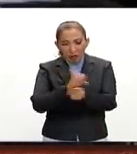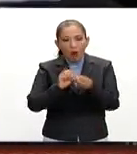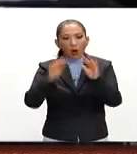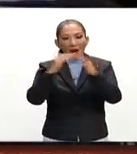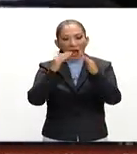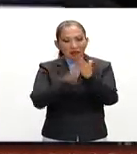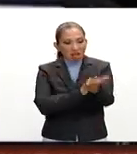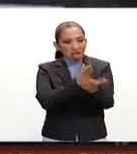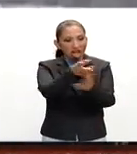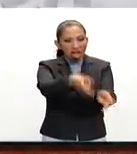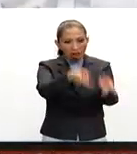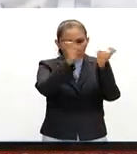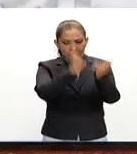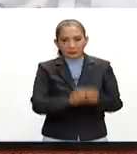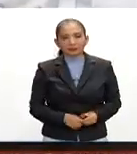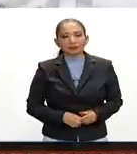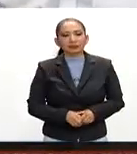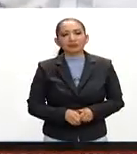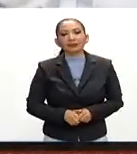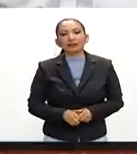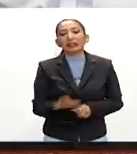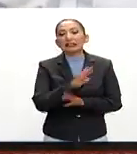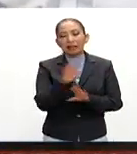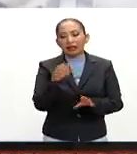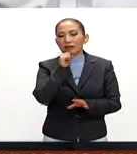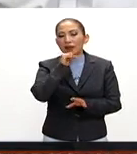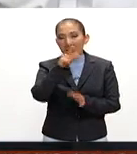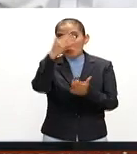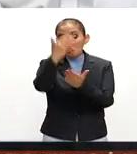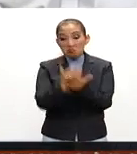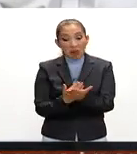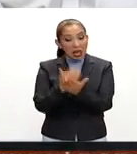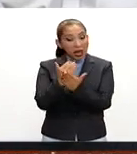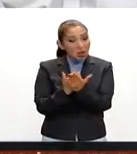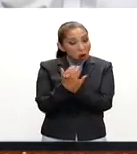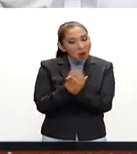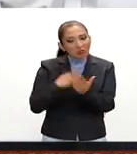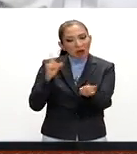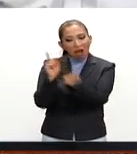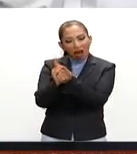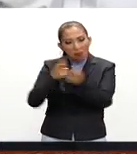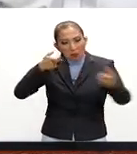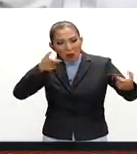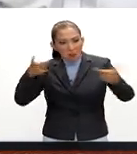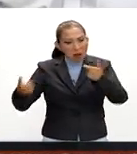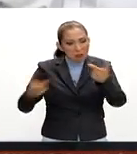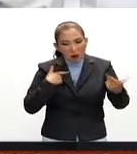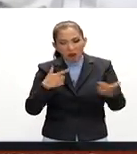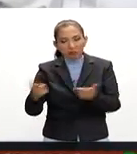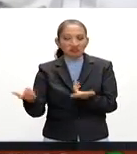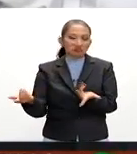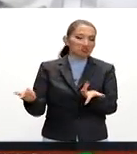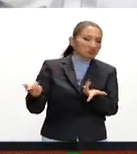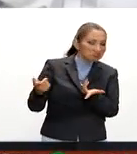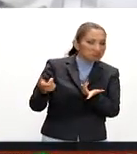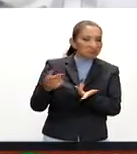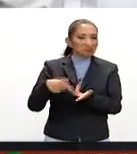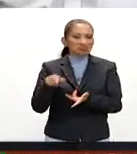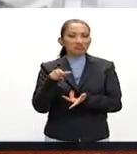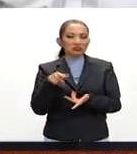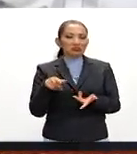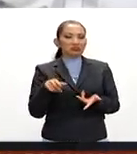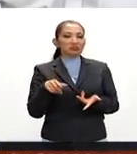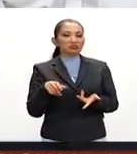habitación, entre otros. Se ha reducido también de una manera muy importante los enfrentamientos, diría yo, ya son